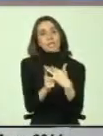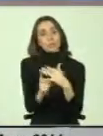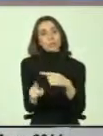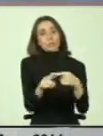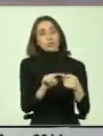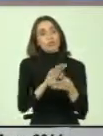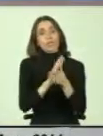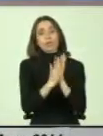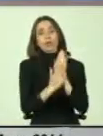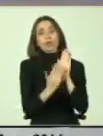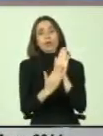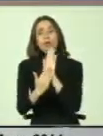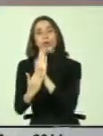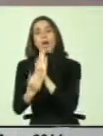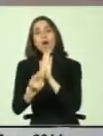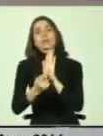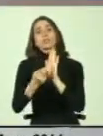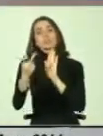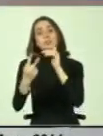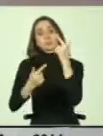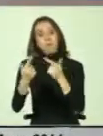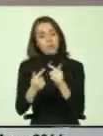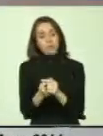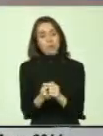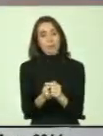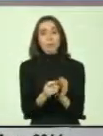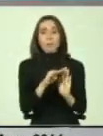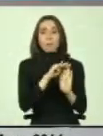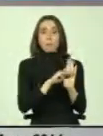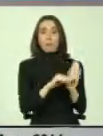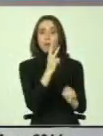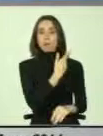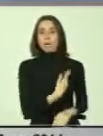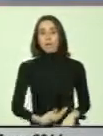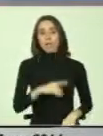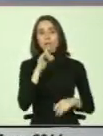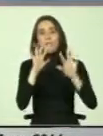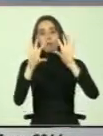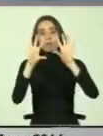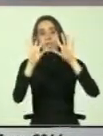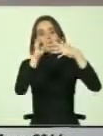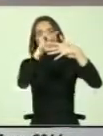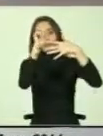políticas. Y el programa de gobierno plantea 10 medidas